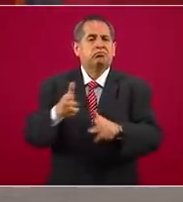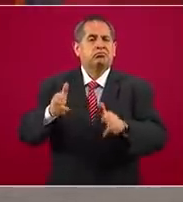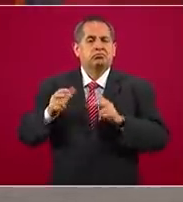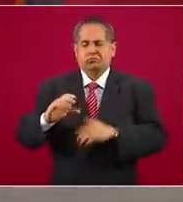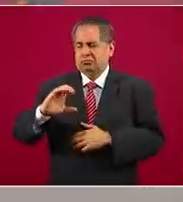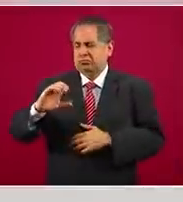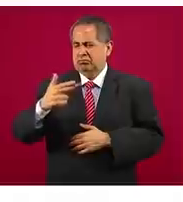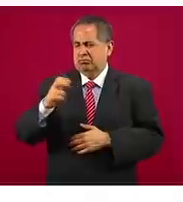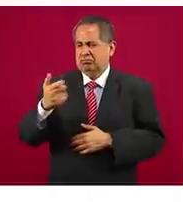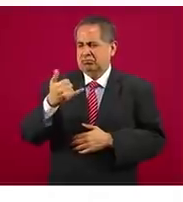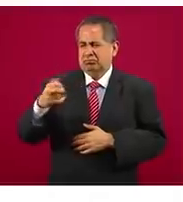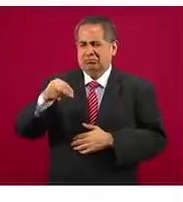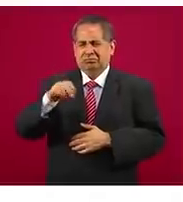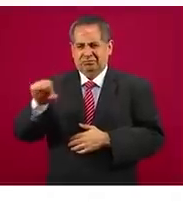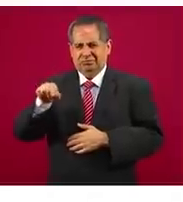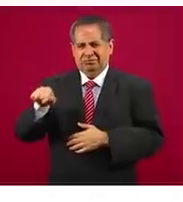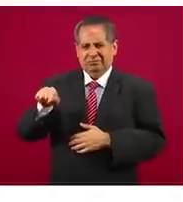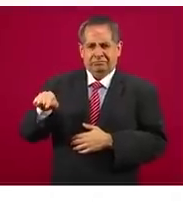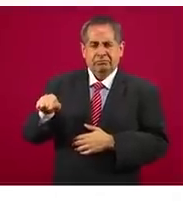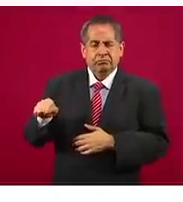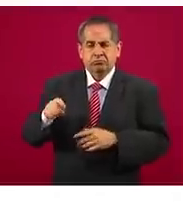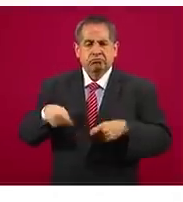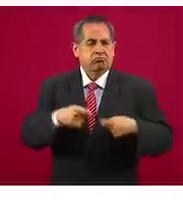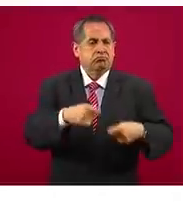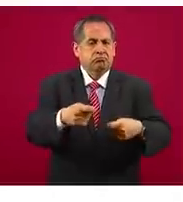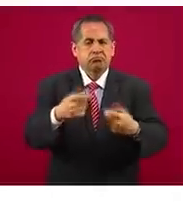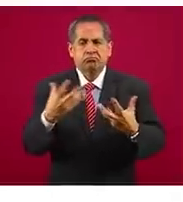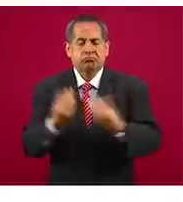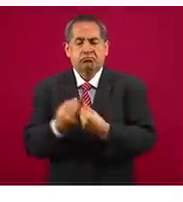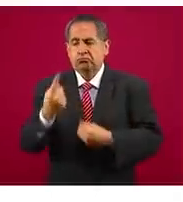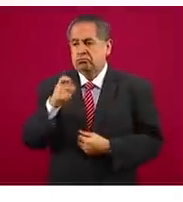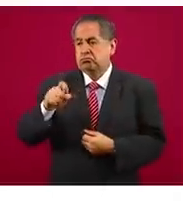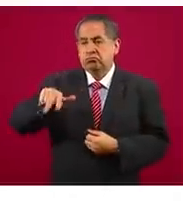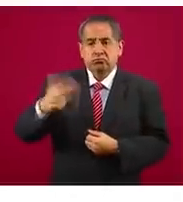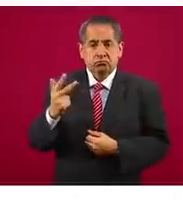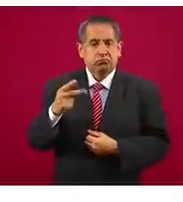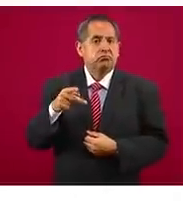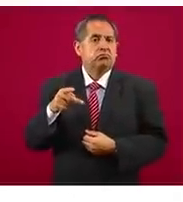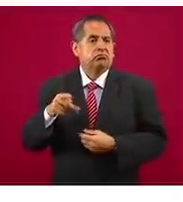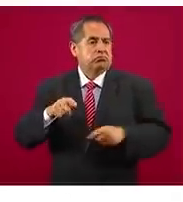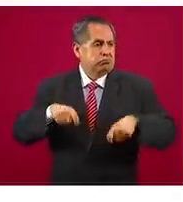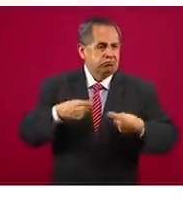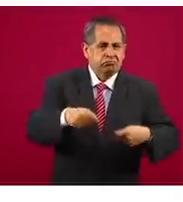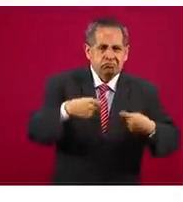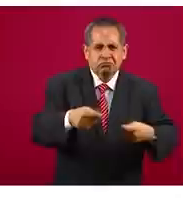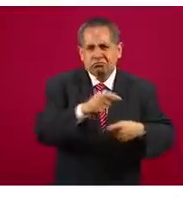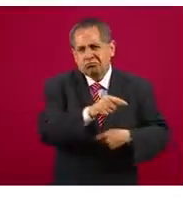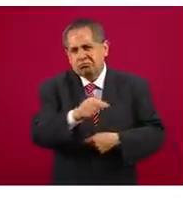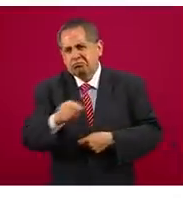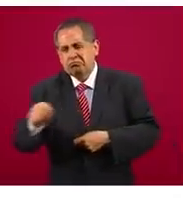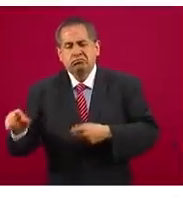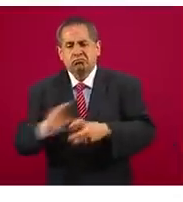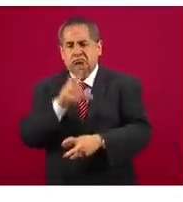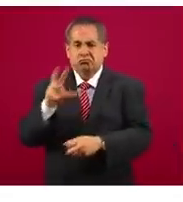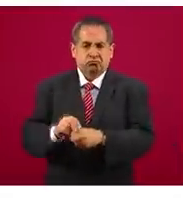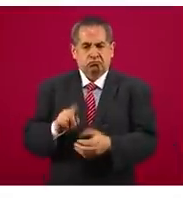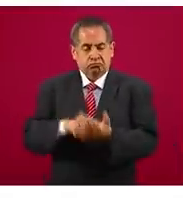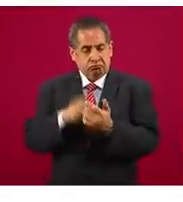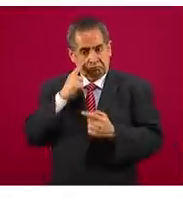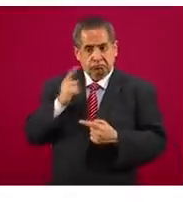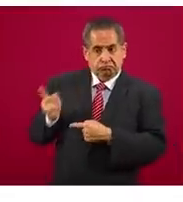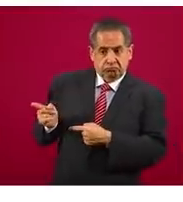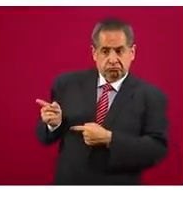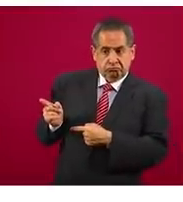234 y 112 camionetas de 3.5 toneladas. Aquí están los estados en los que se